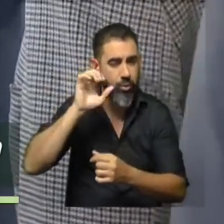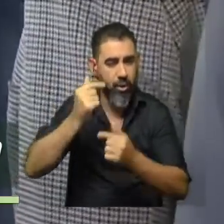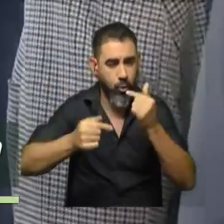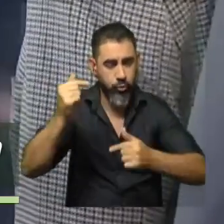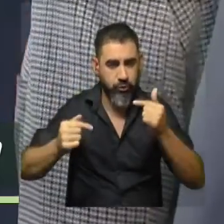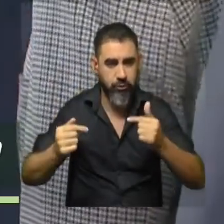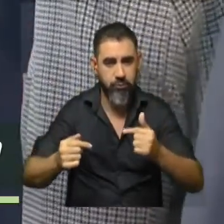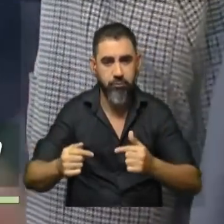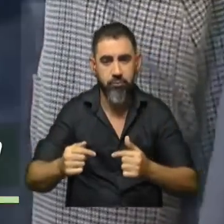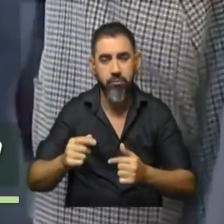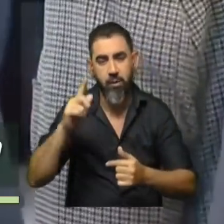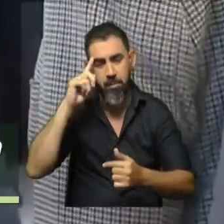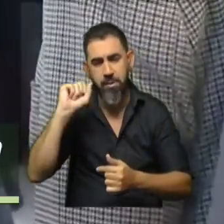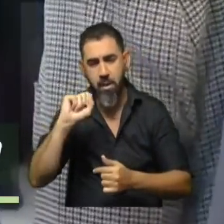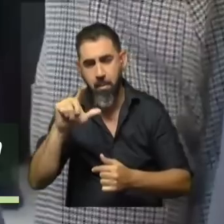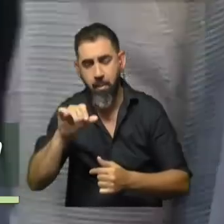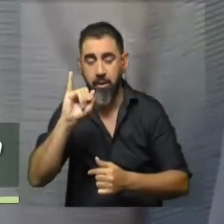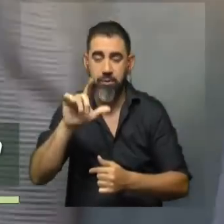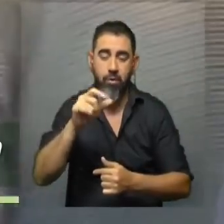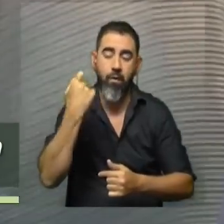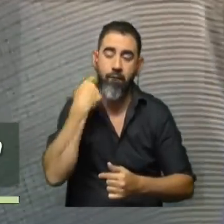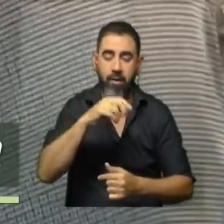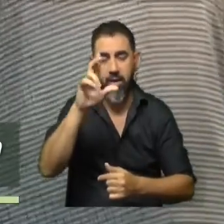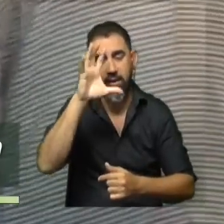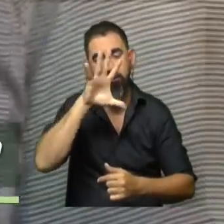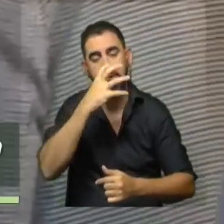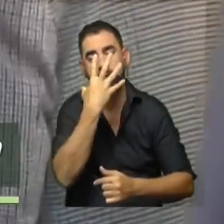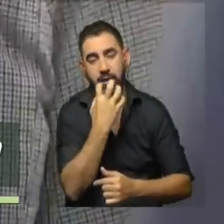¿Por qué desprestigio? sí, falta de seriedad.